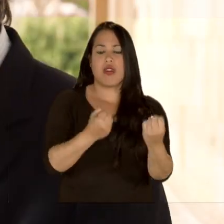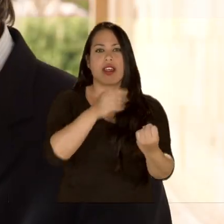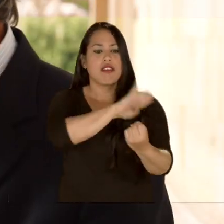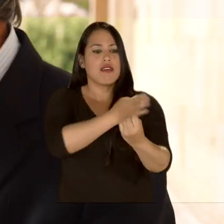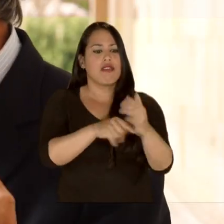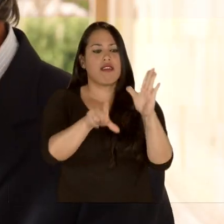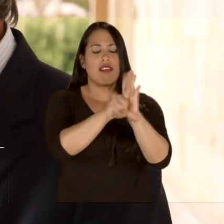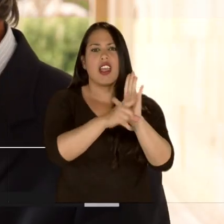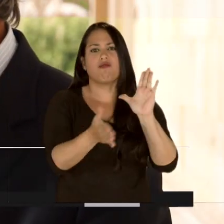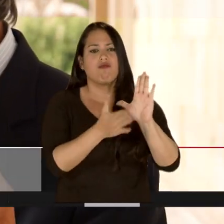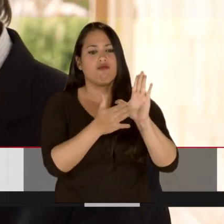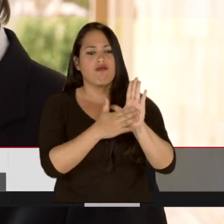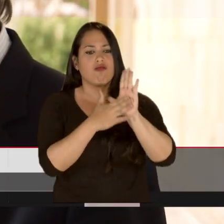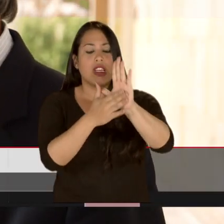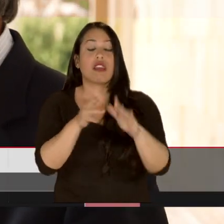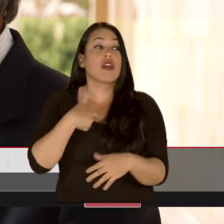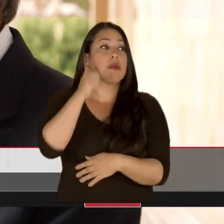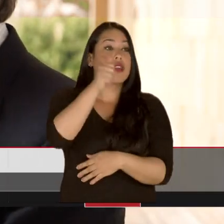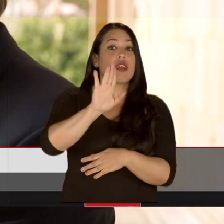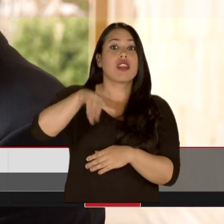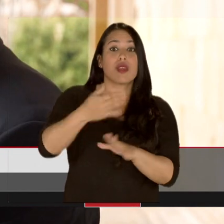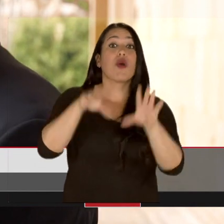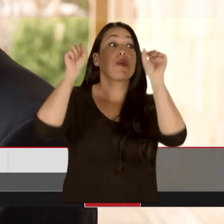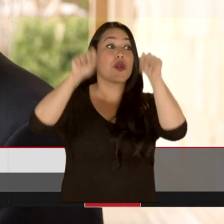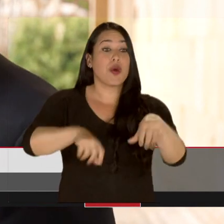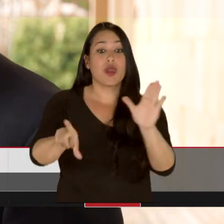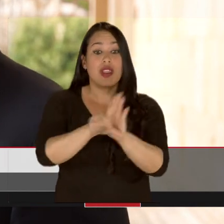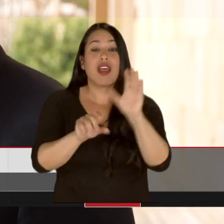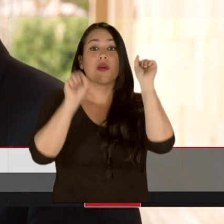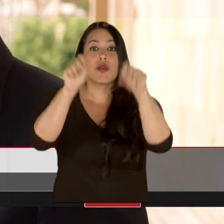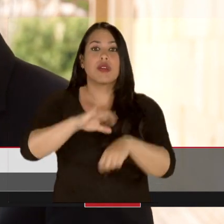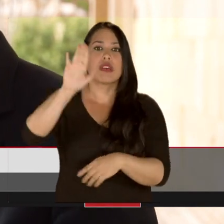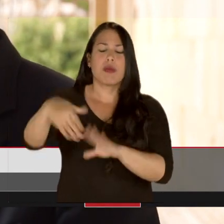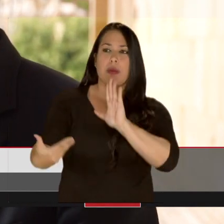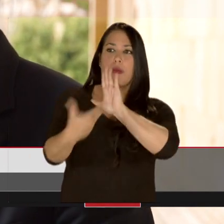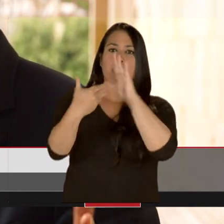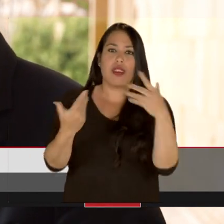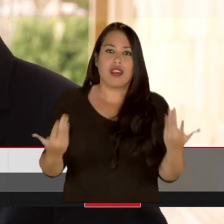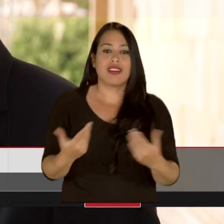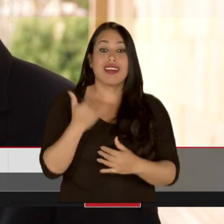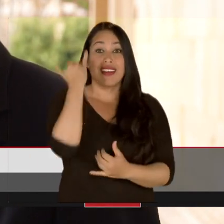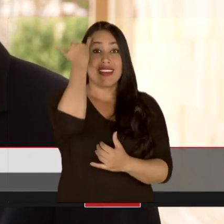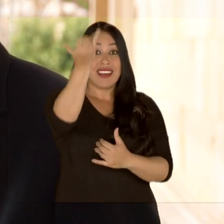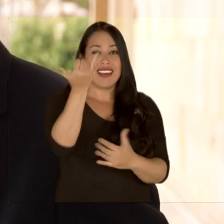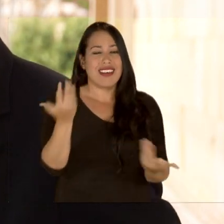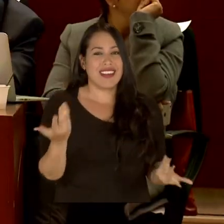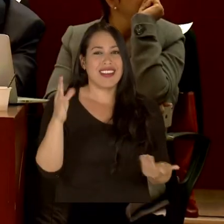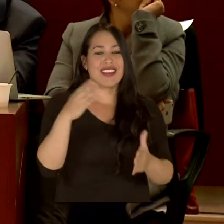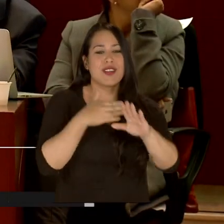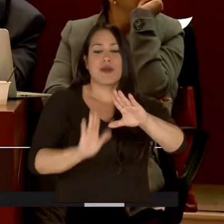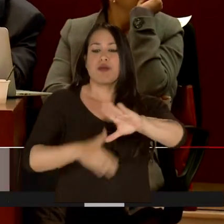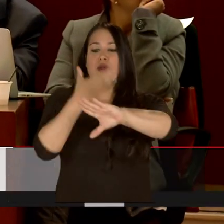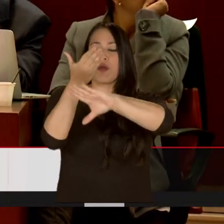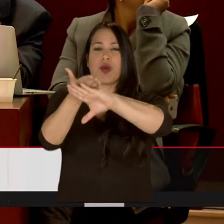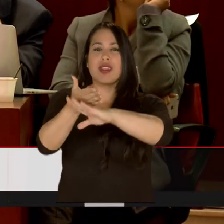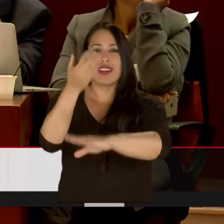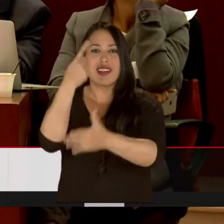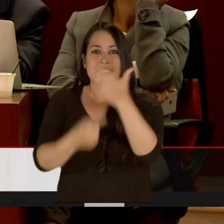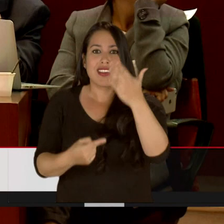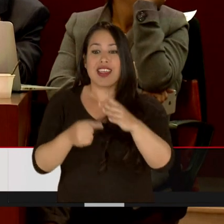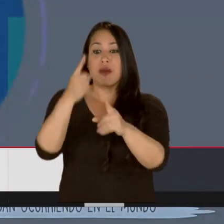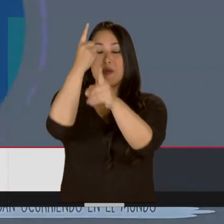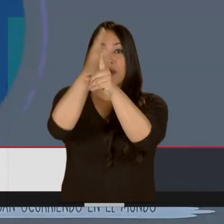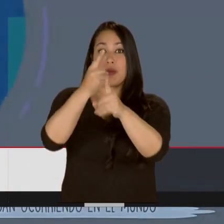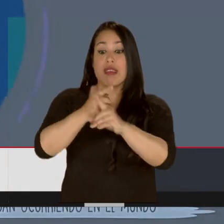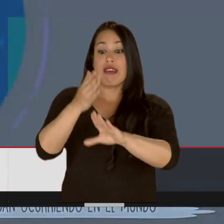piezo jurídico, soporte jurídico, y no que mañana después de ser aprobadas, entonces vengan las demandas. Esta iniciativa se